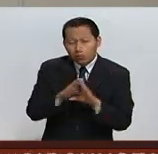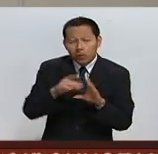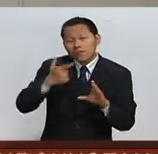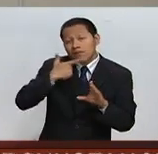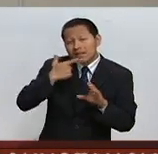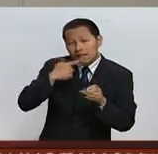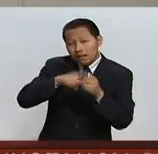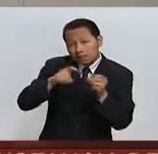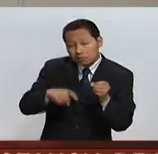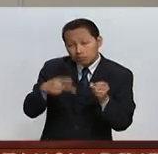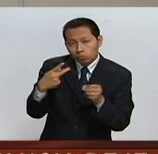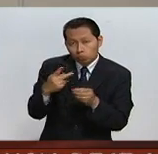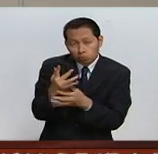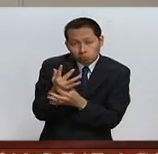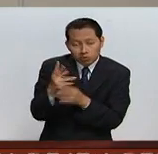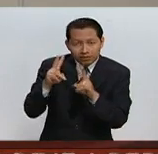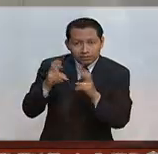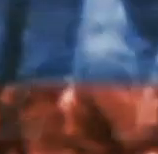británico.